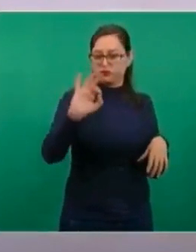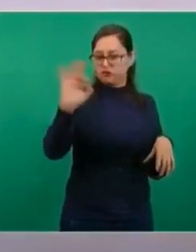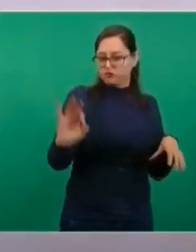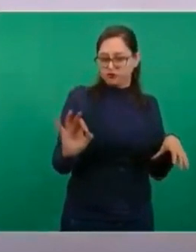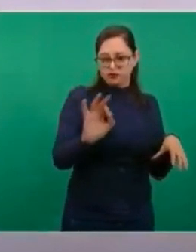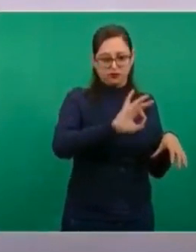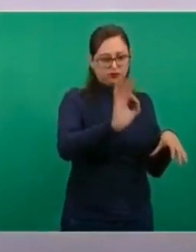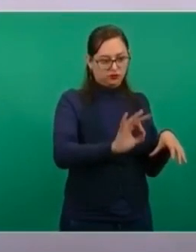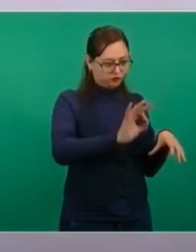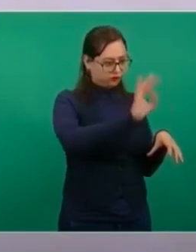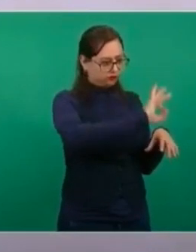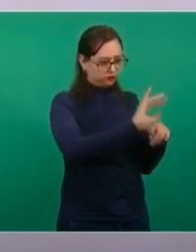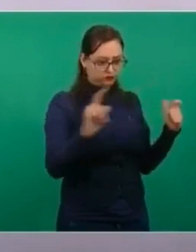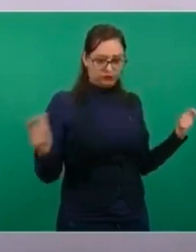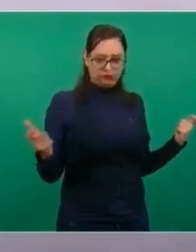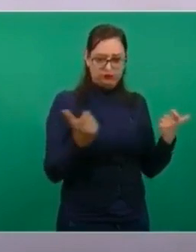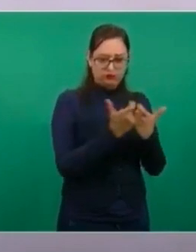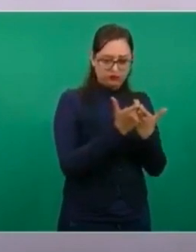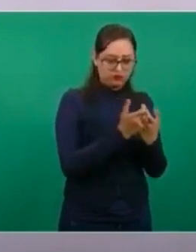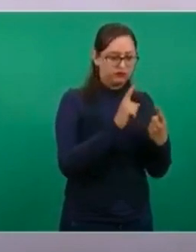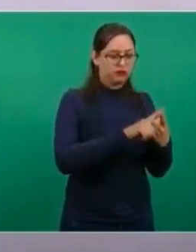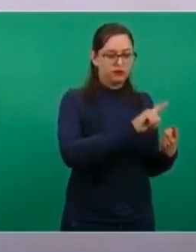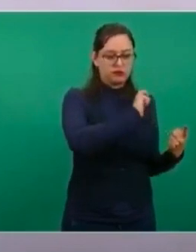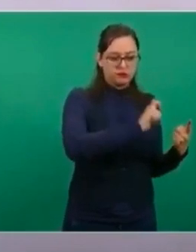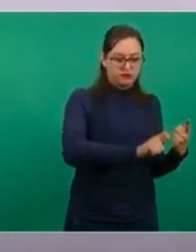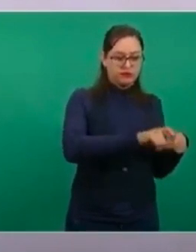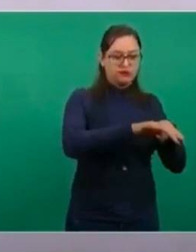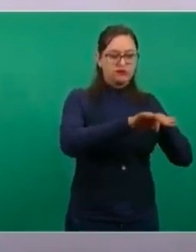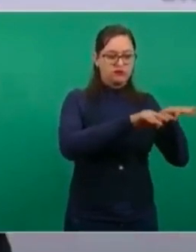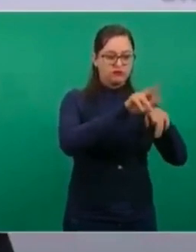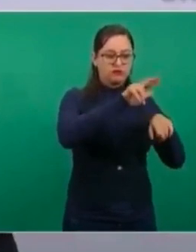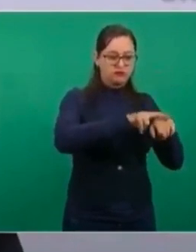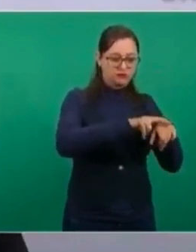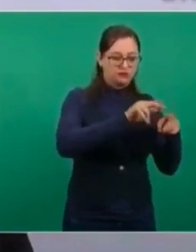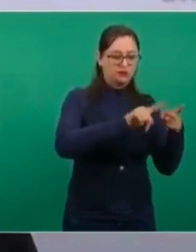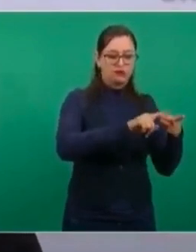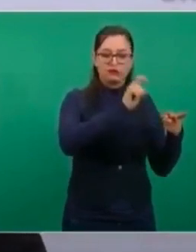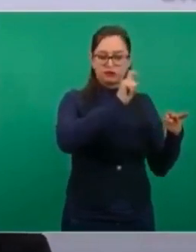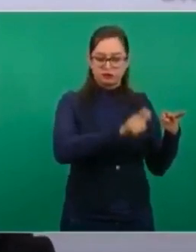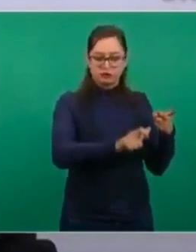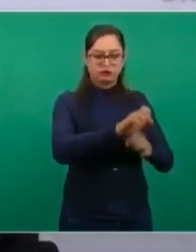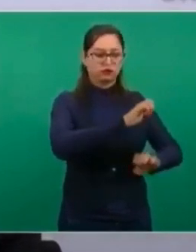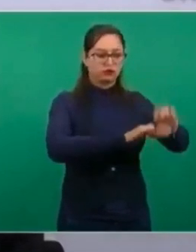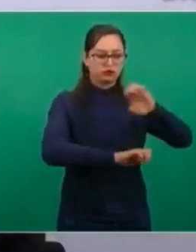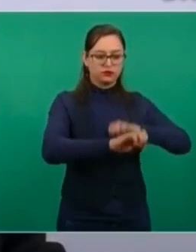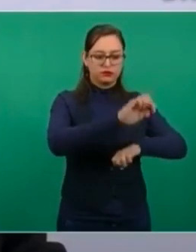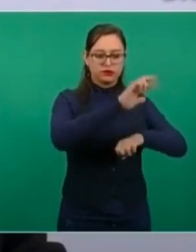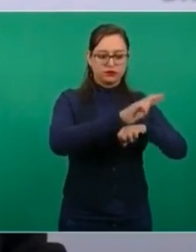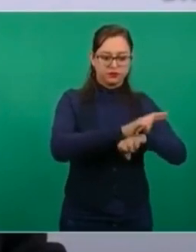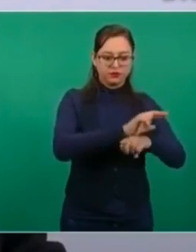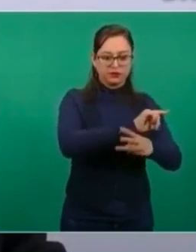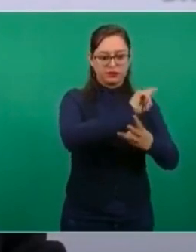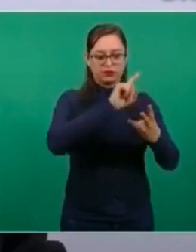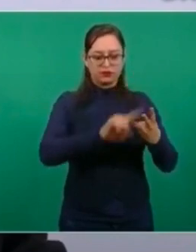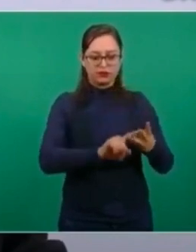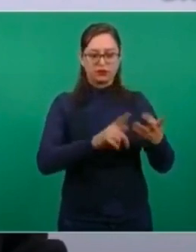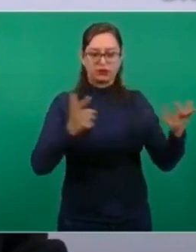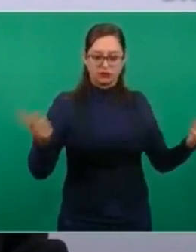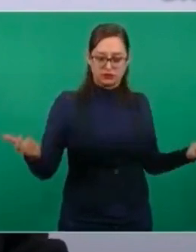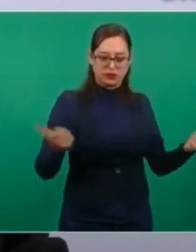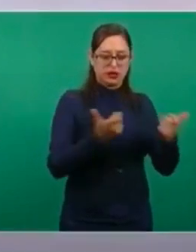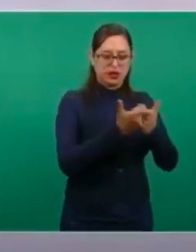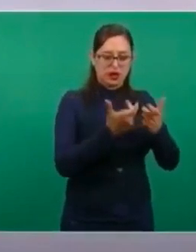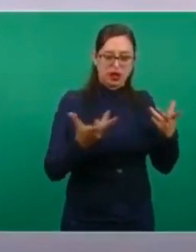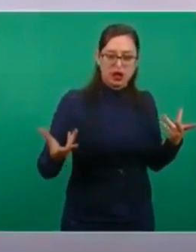que pagan trabajadores, pagan empresarios, para que